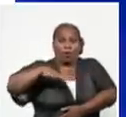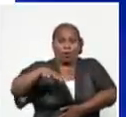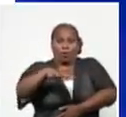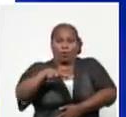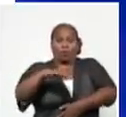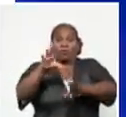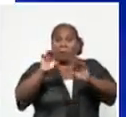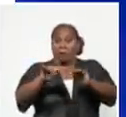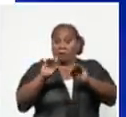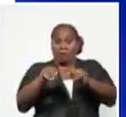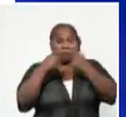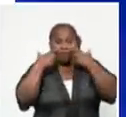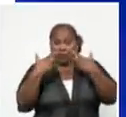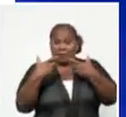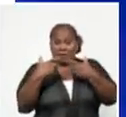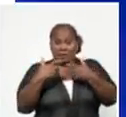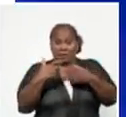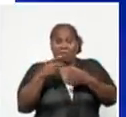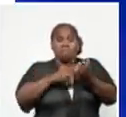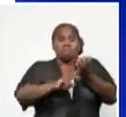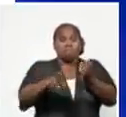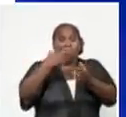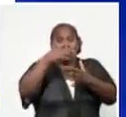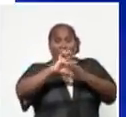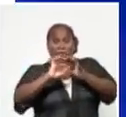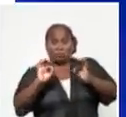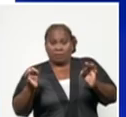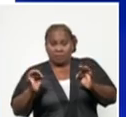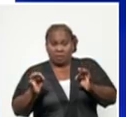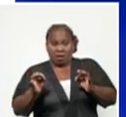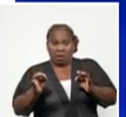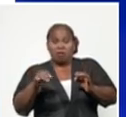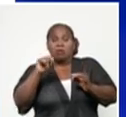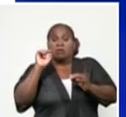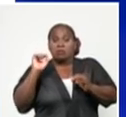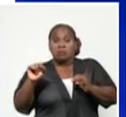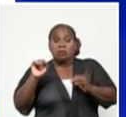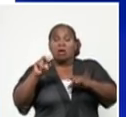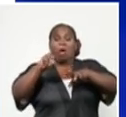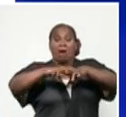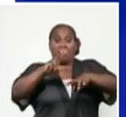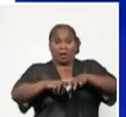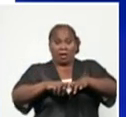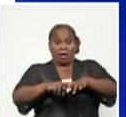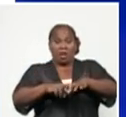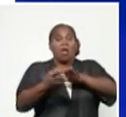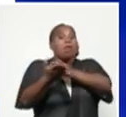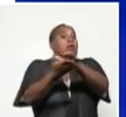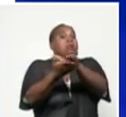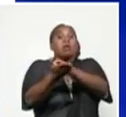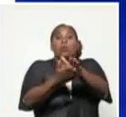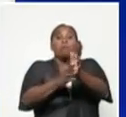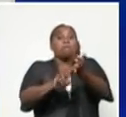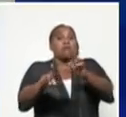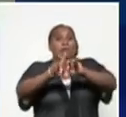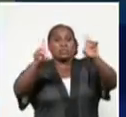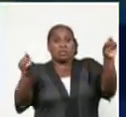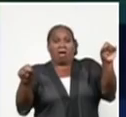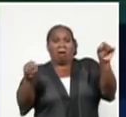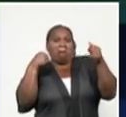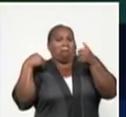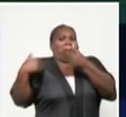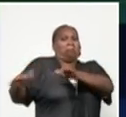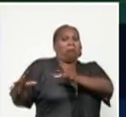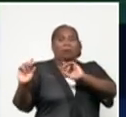fundamentalmente a las dos provincias que tienen la situación más compleja, para nada se puede descuidar ninguna de las provincias del país, teniendo en